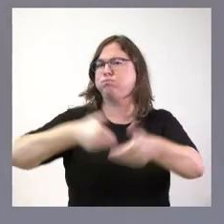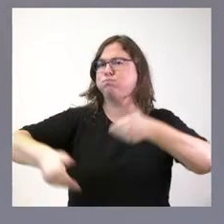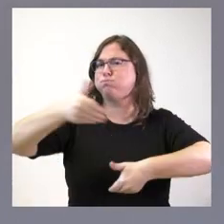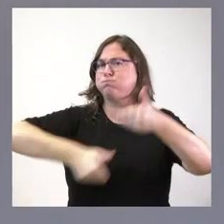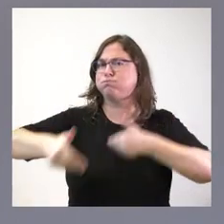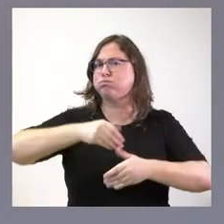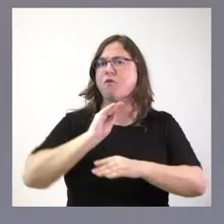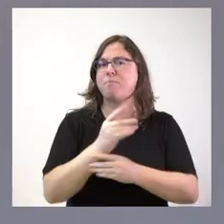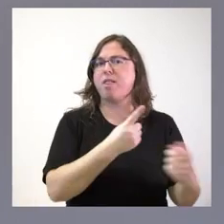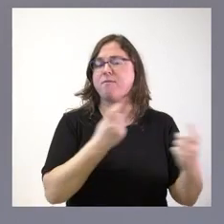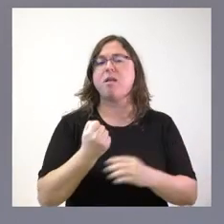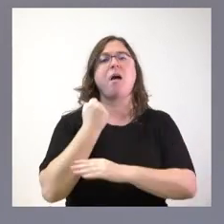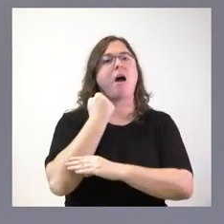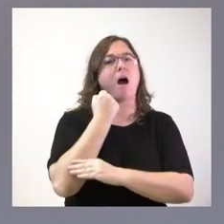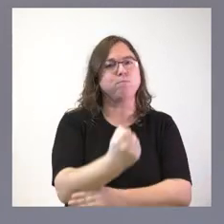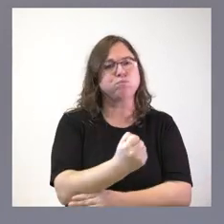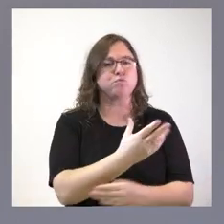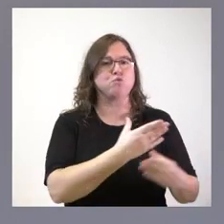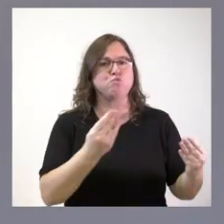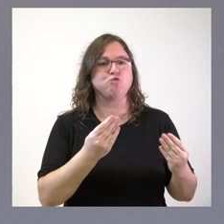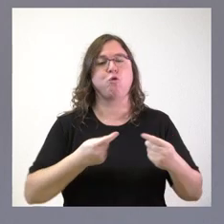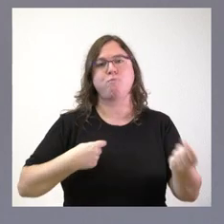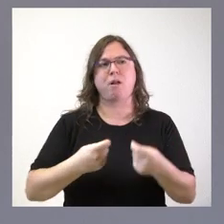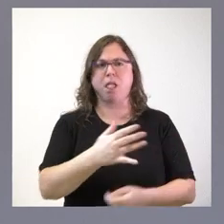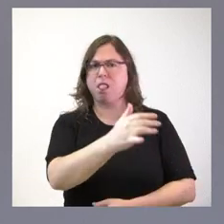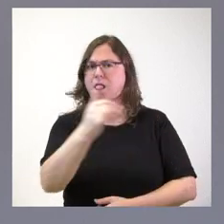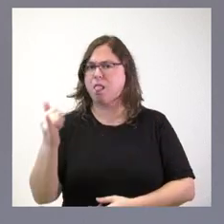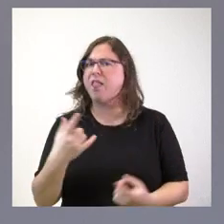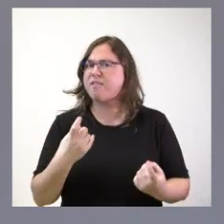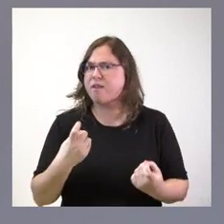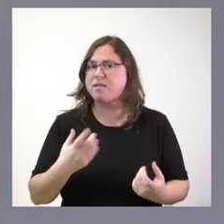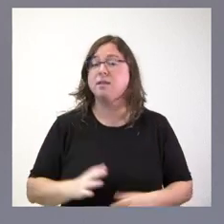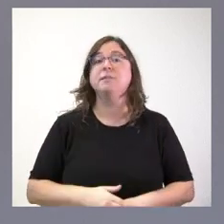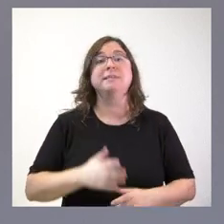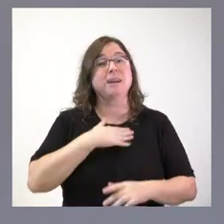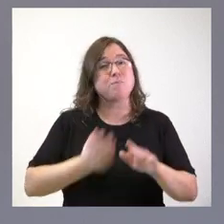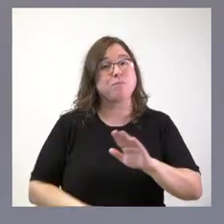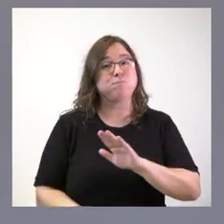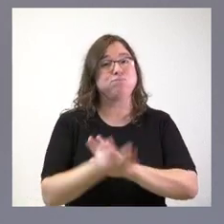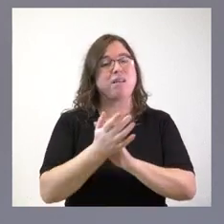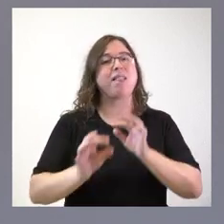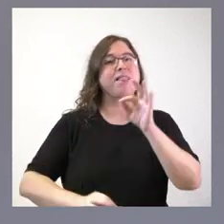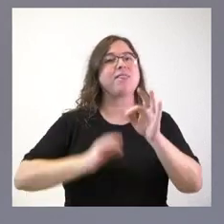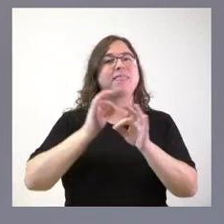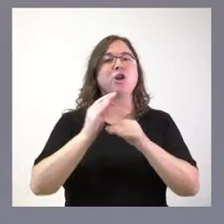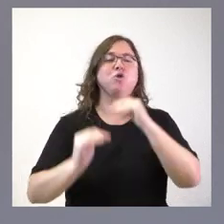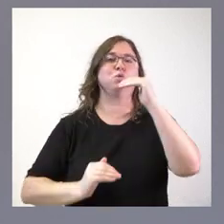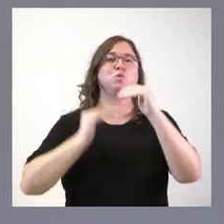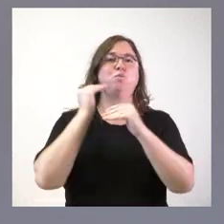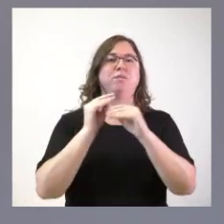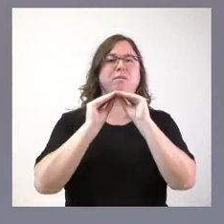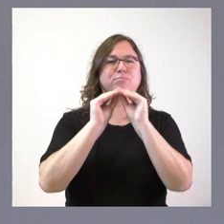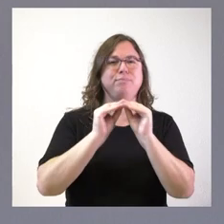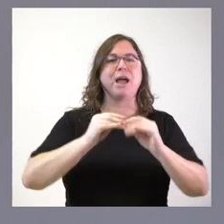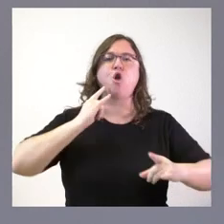tendrán un amplio respaldo por parte del mercado de trabajo. Está prevista la implantación de ciclos de técnico superior de automatización y